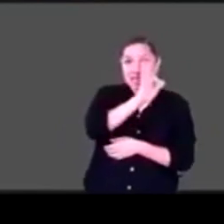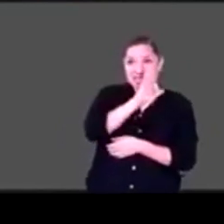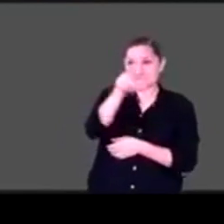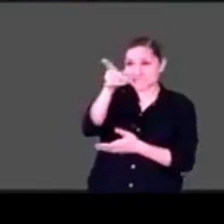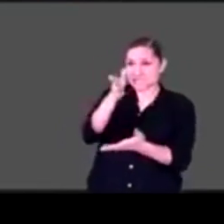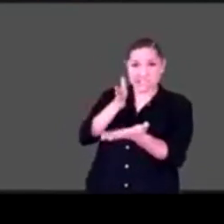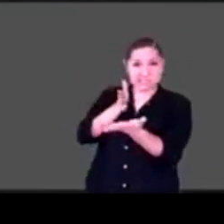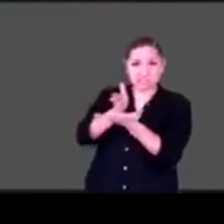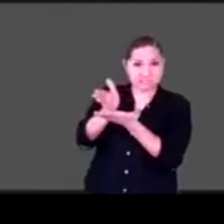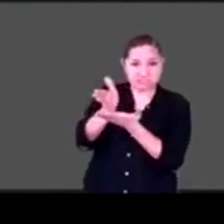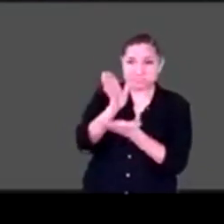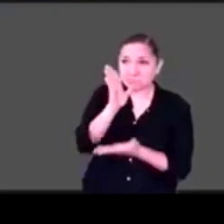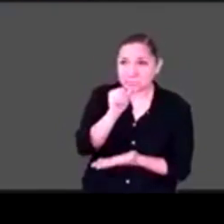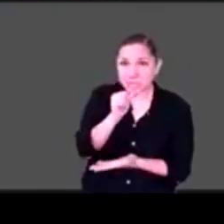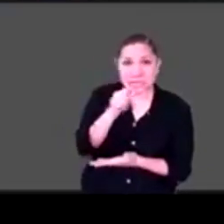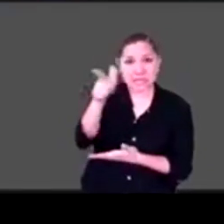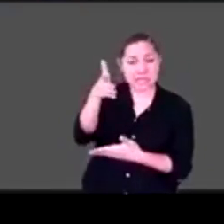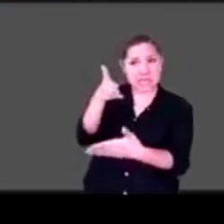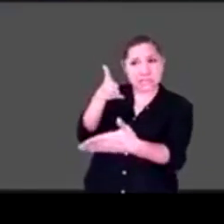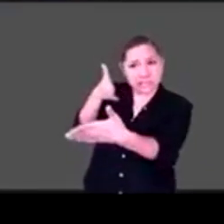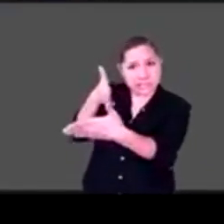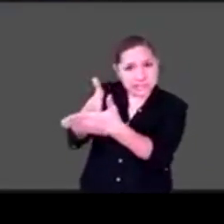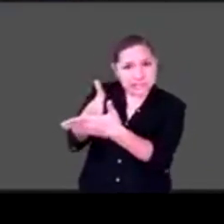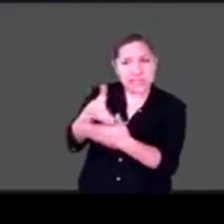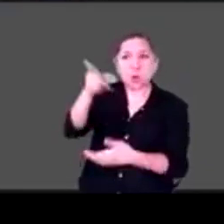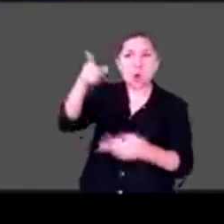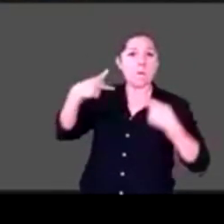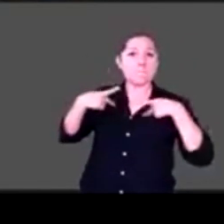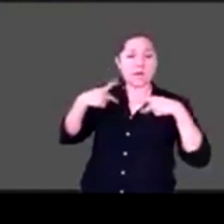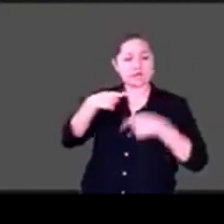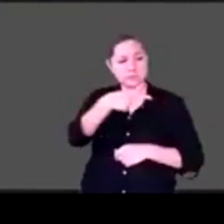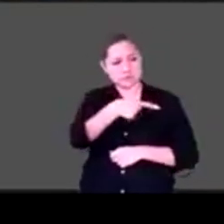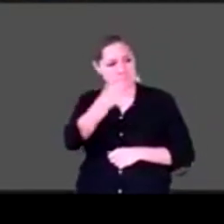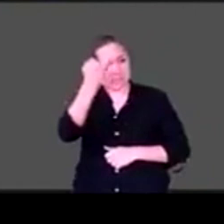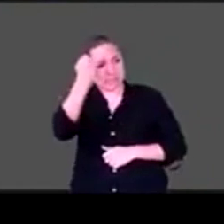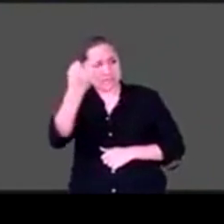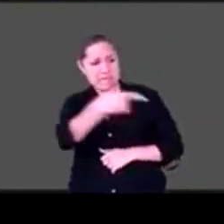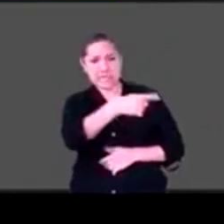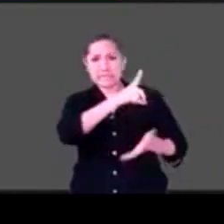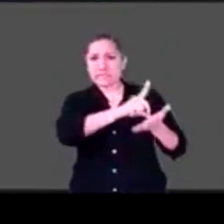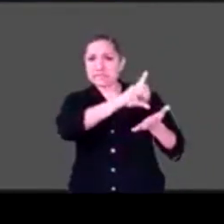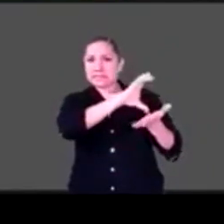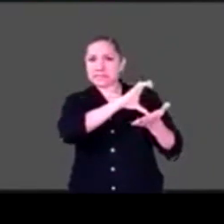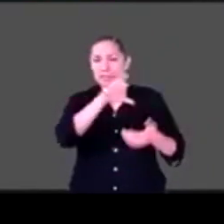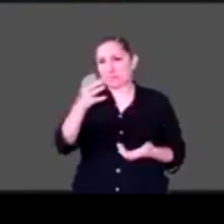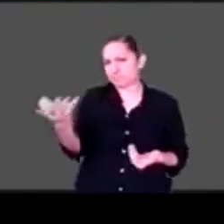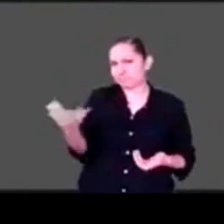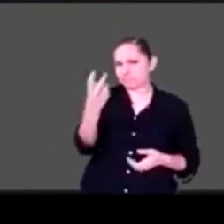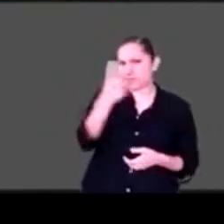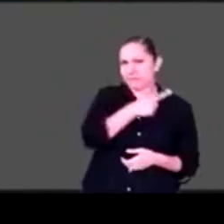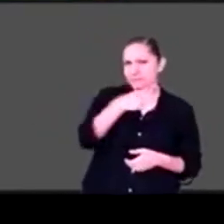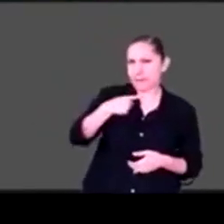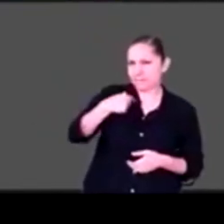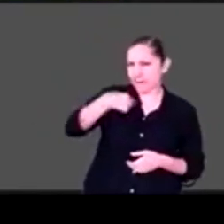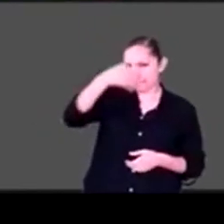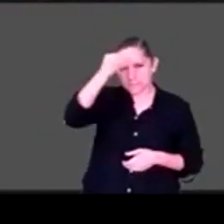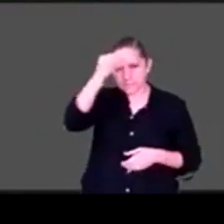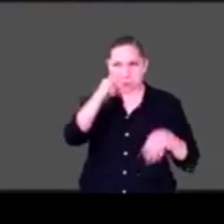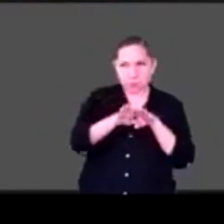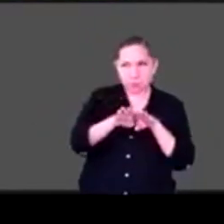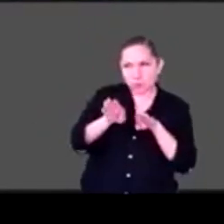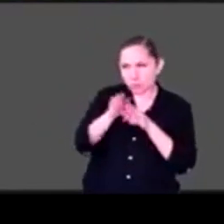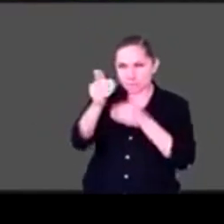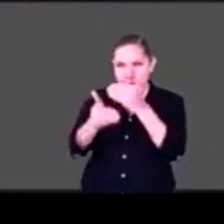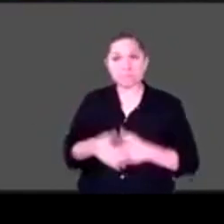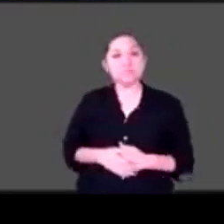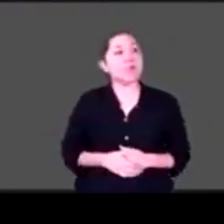actitudinales que nos imponen el día a día las personas que no tienen discapacidad. Cuando uno está con la autoestima baja tendría que llamarte por